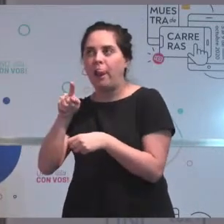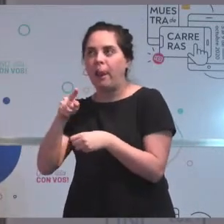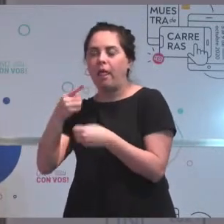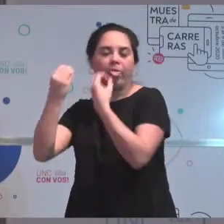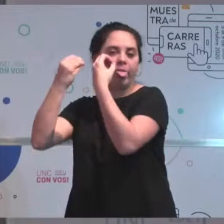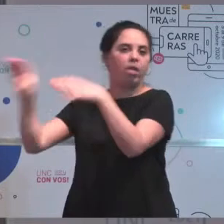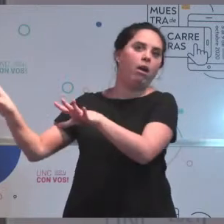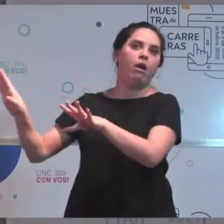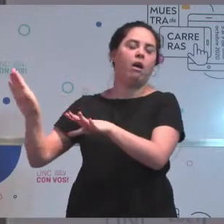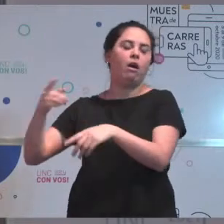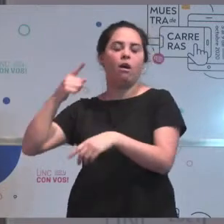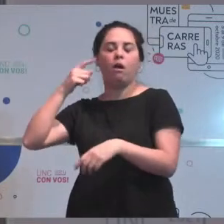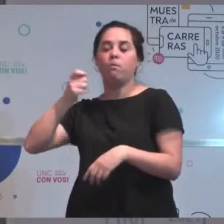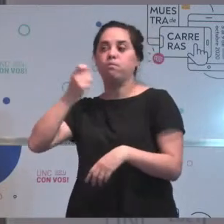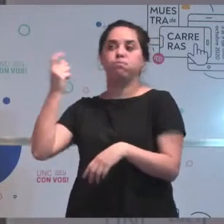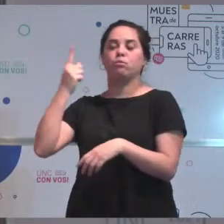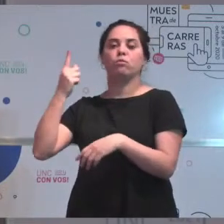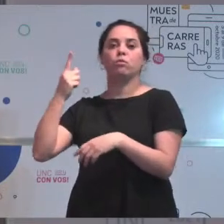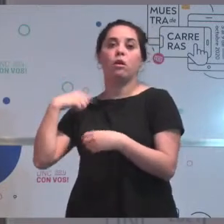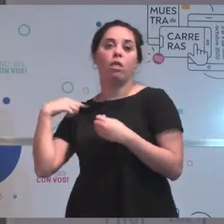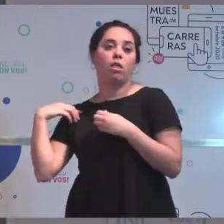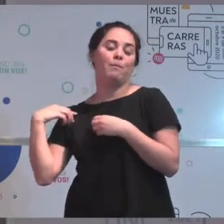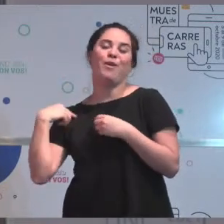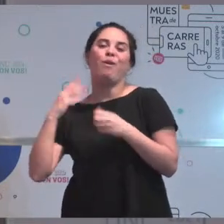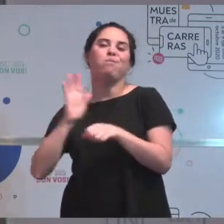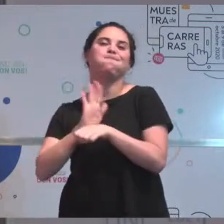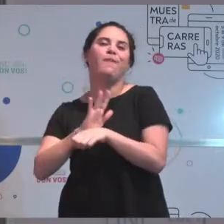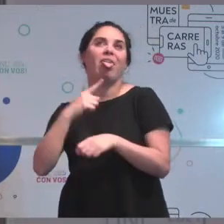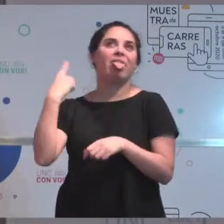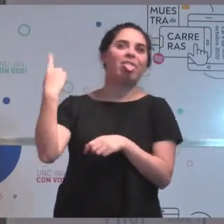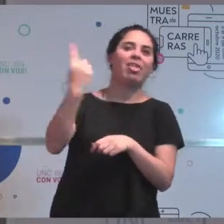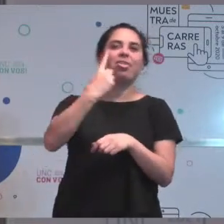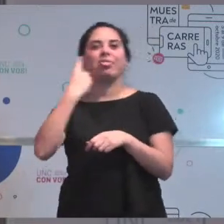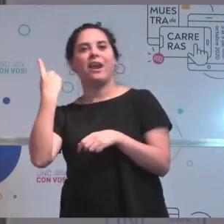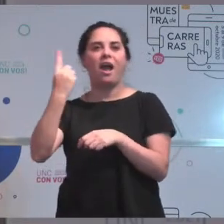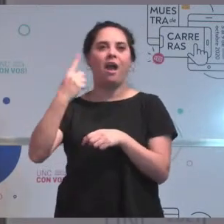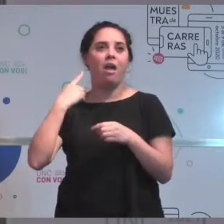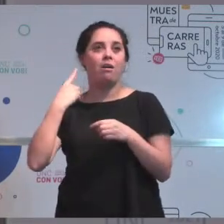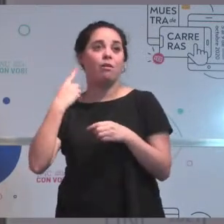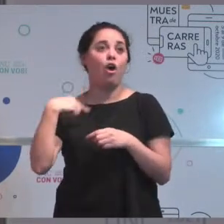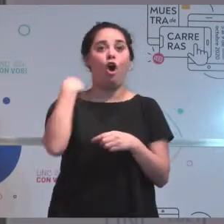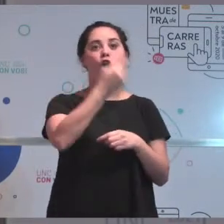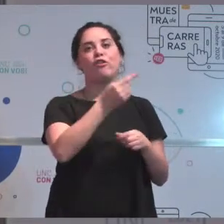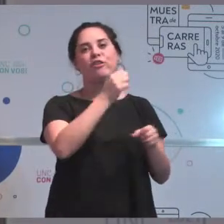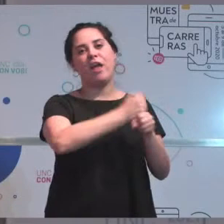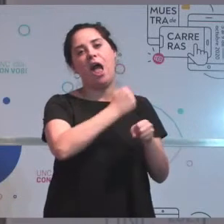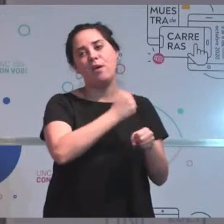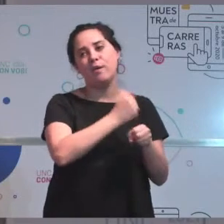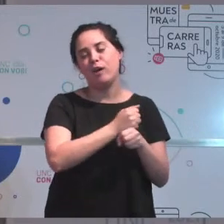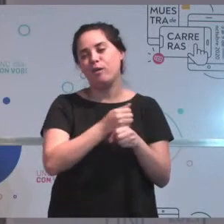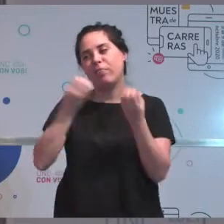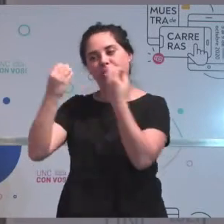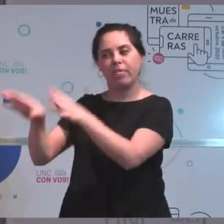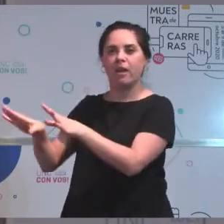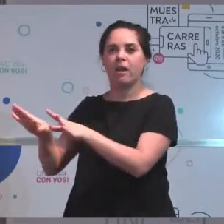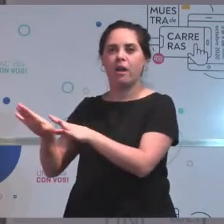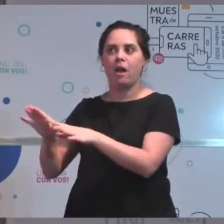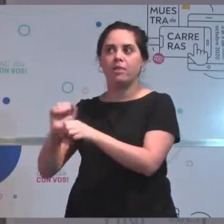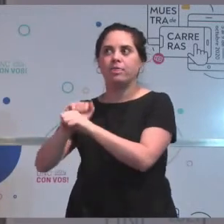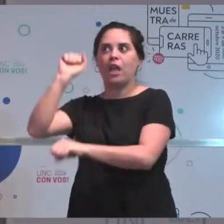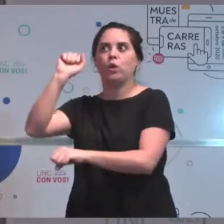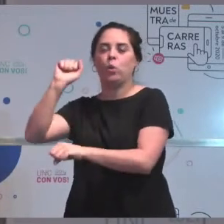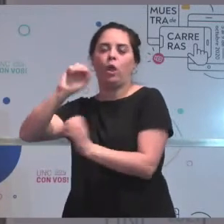construyendo su futuro antes de recibir el título. Pero sí, esta carrera nos permite mucho